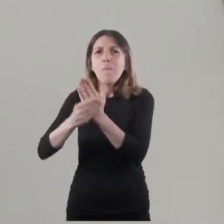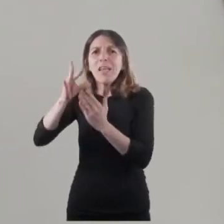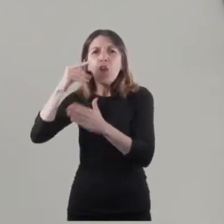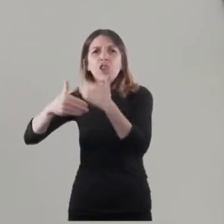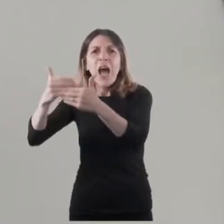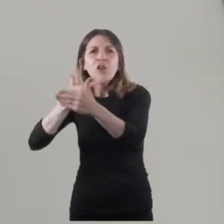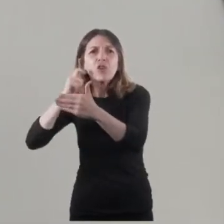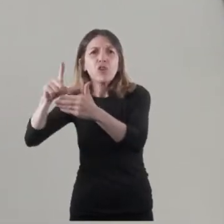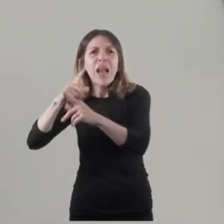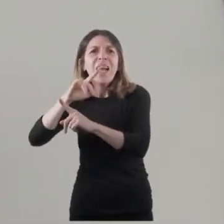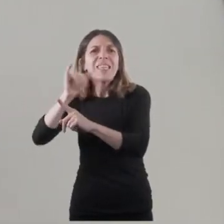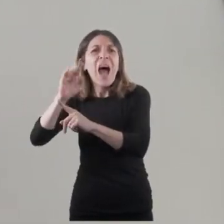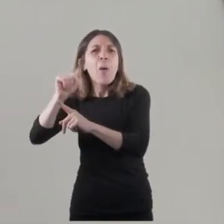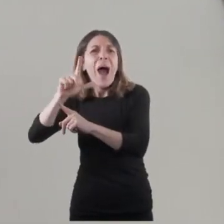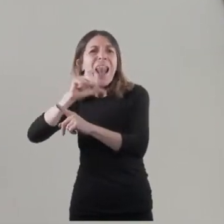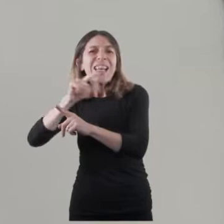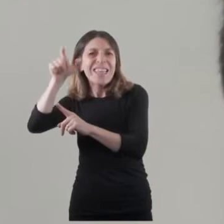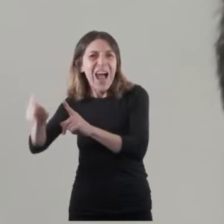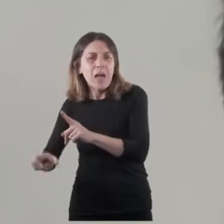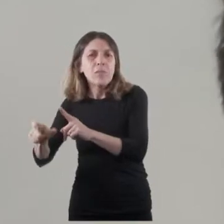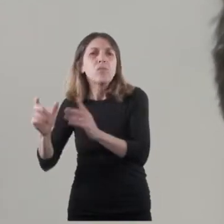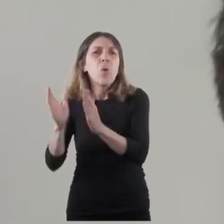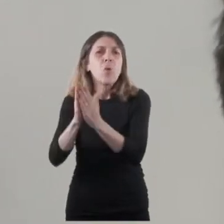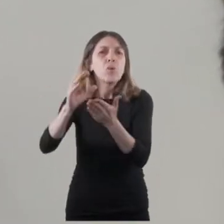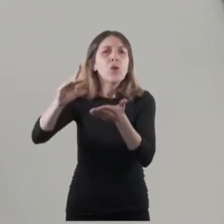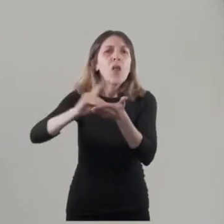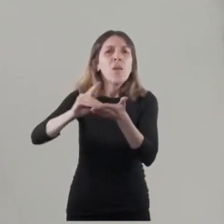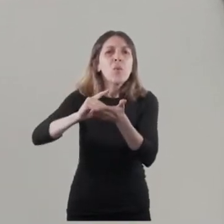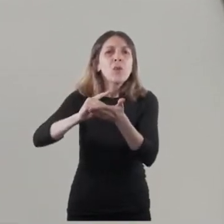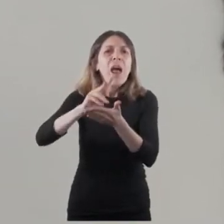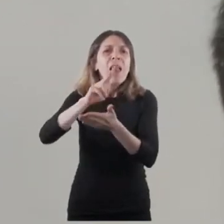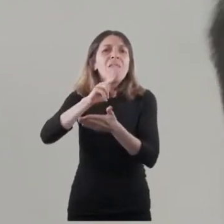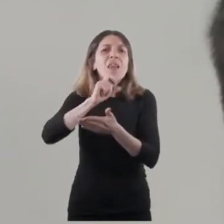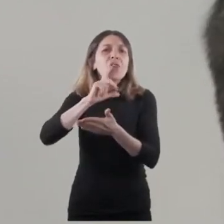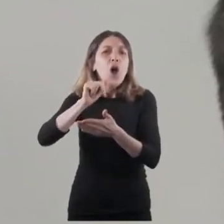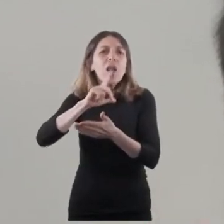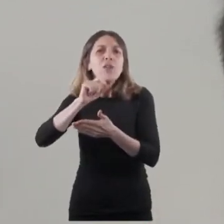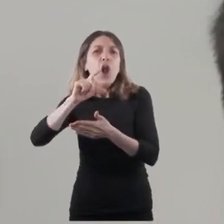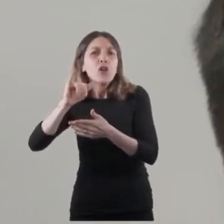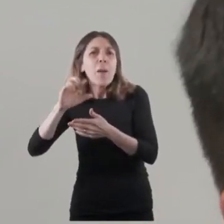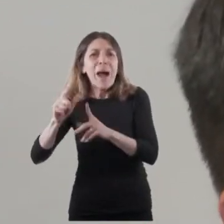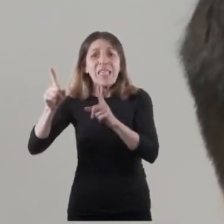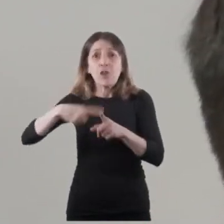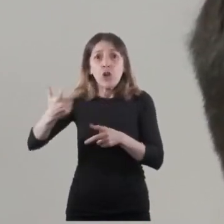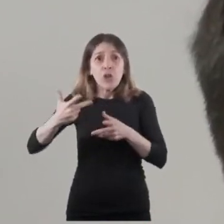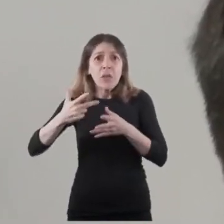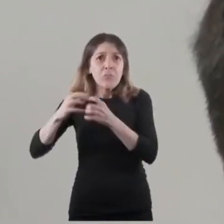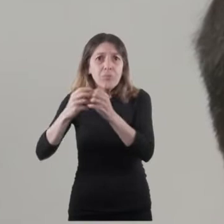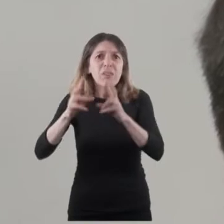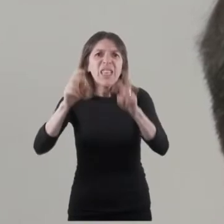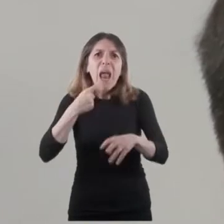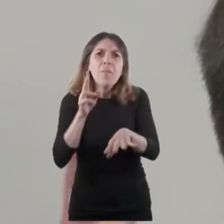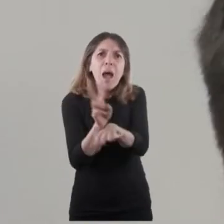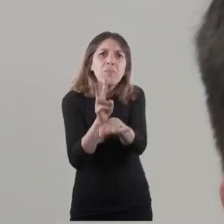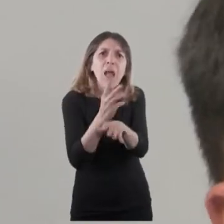Desarrollo Social, Juan Zabaleta, junto a la diputada Victoria Talosa Paz en referencia al tema de seguridad alimentaria. De hecho, el propio